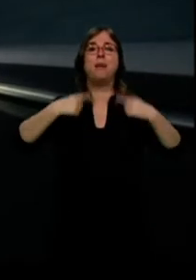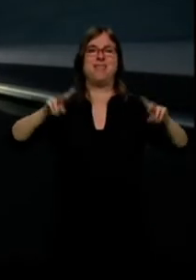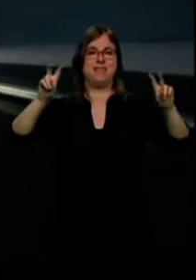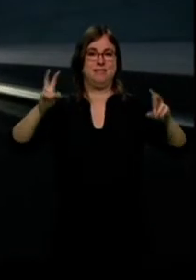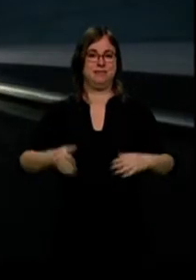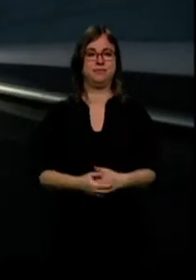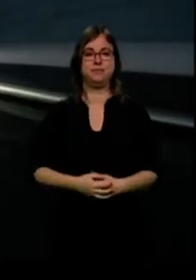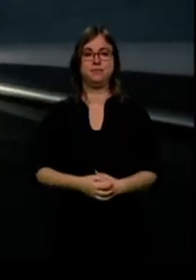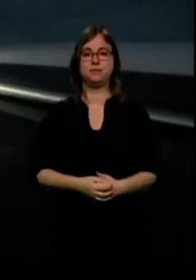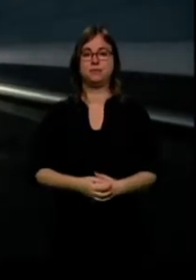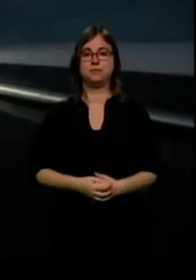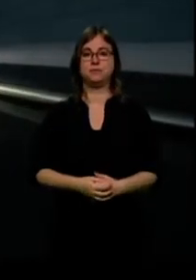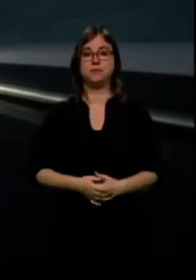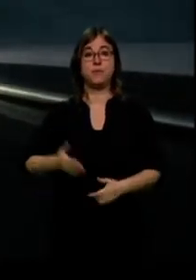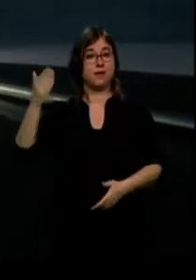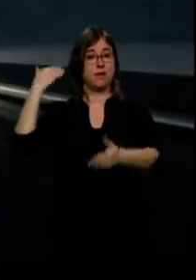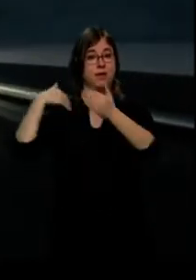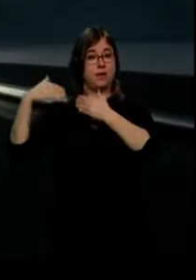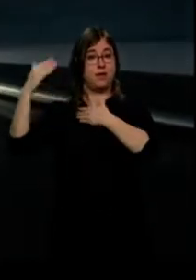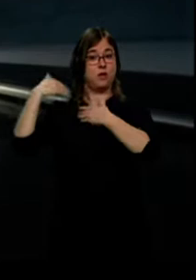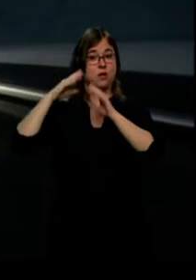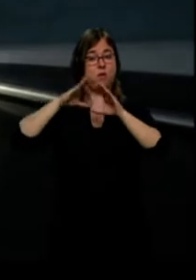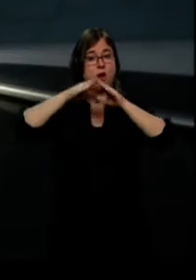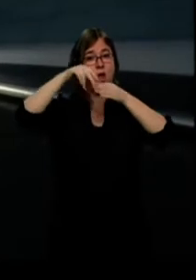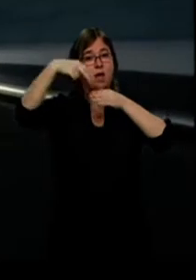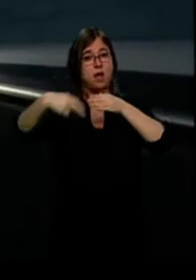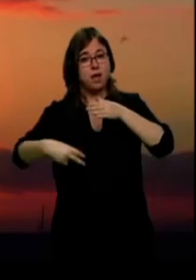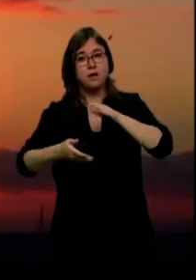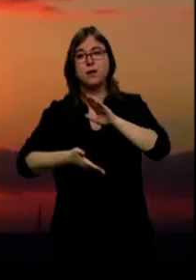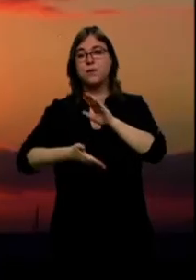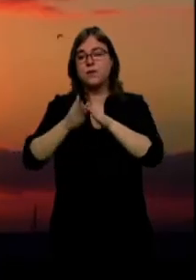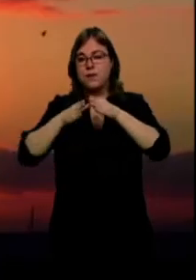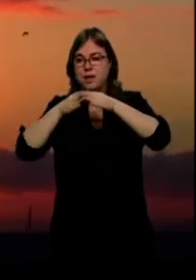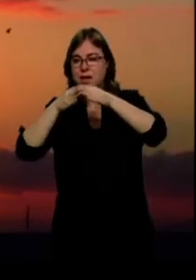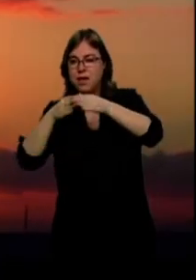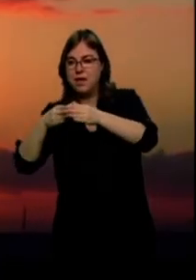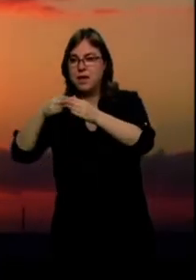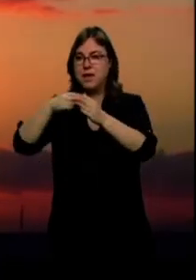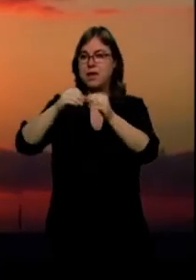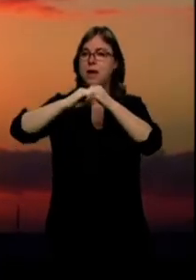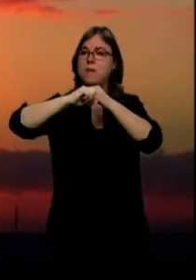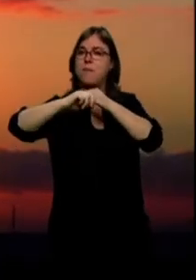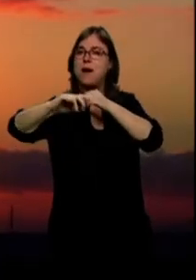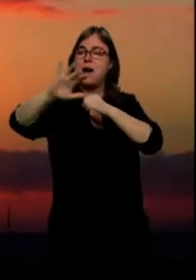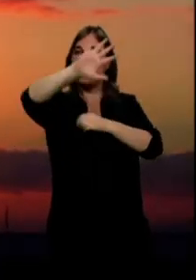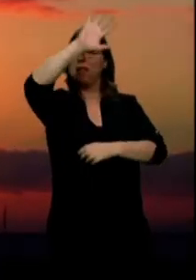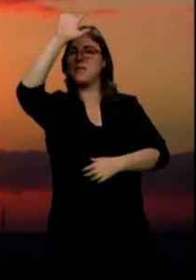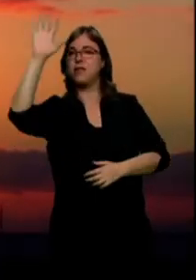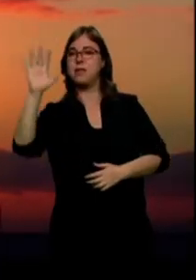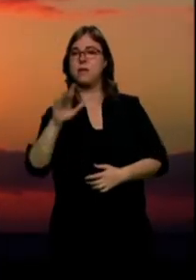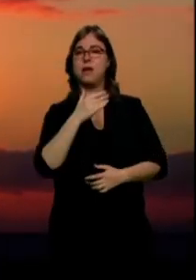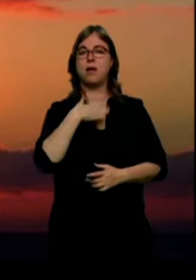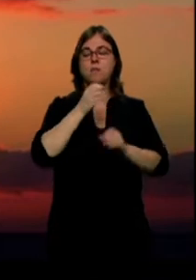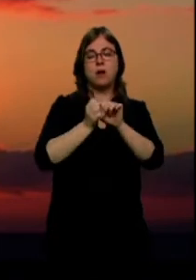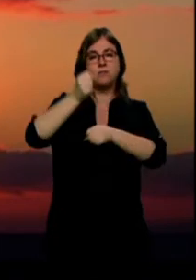Y entonces descendimos a la nave, enfilamos la quilla en rompiente, a la mar divina y erguimos el mástil e izamos la